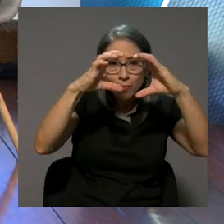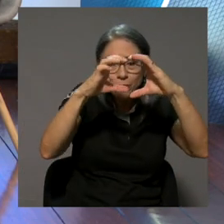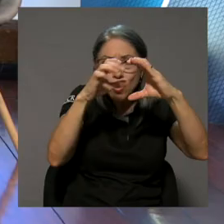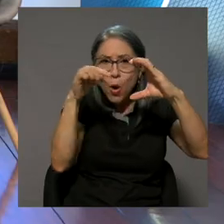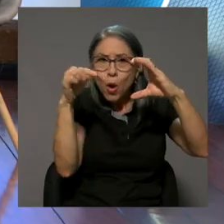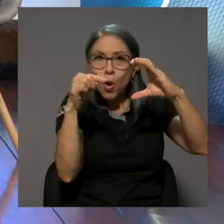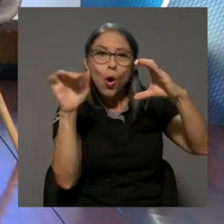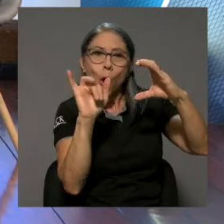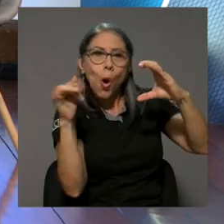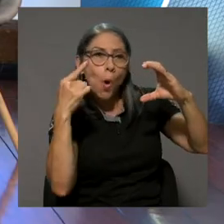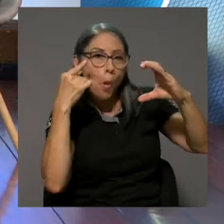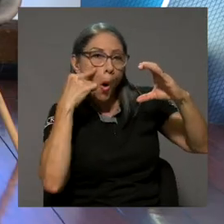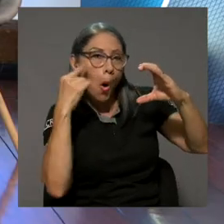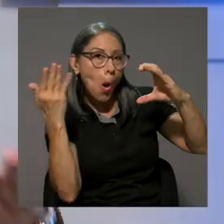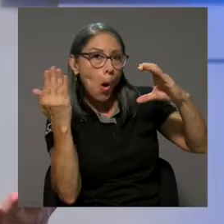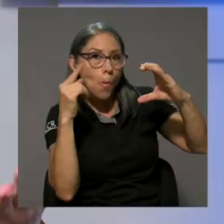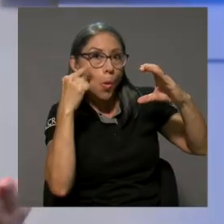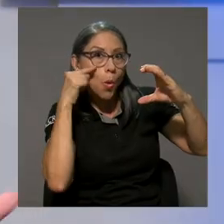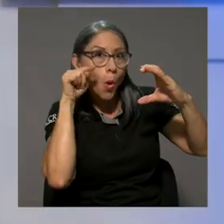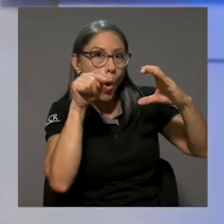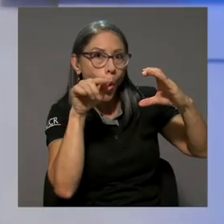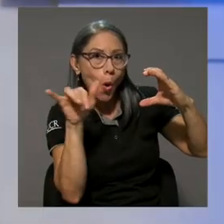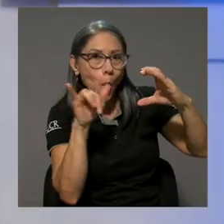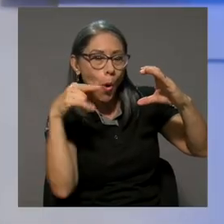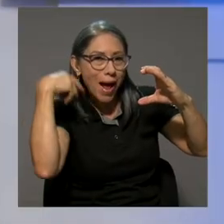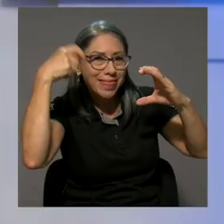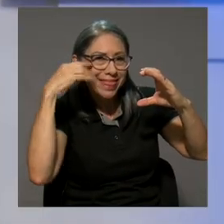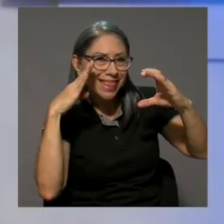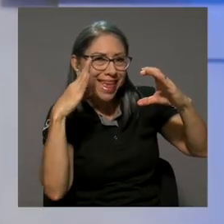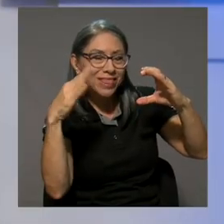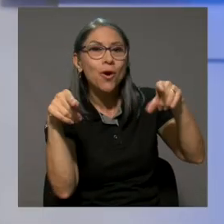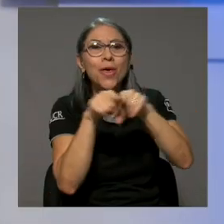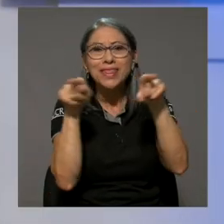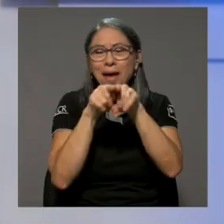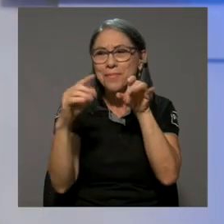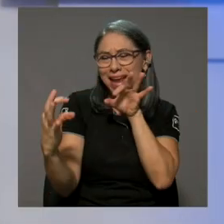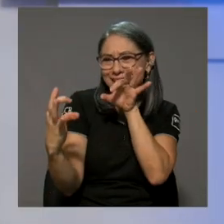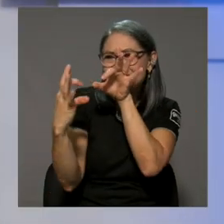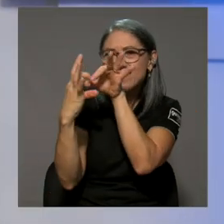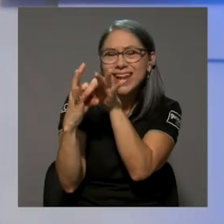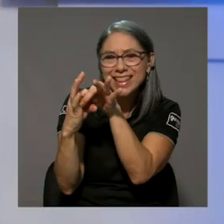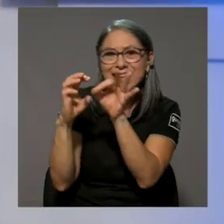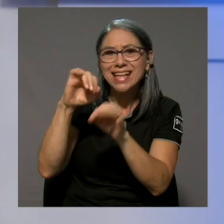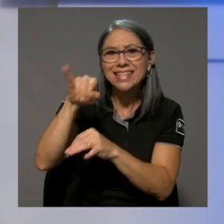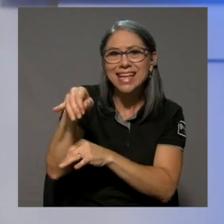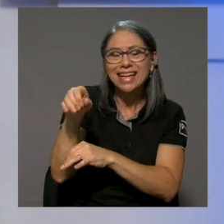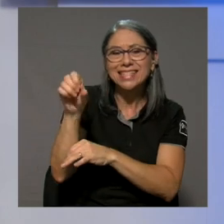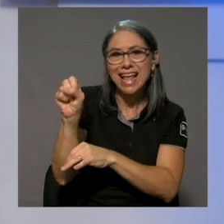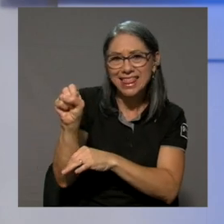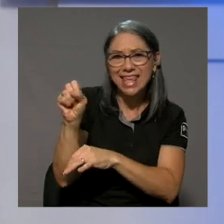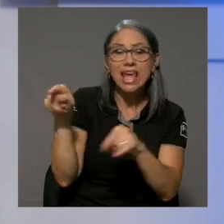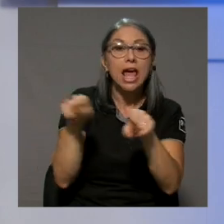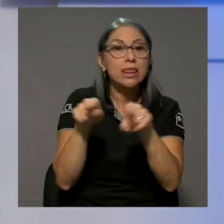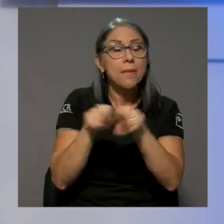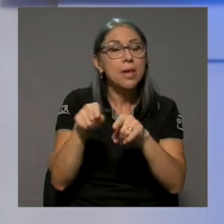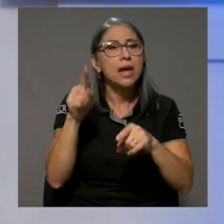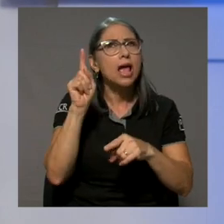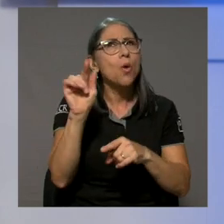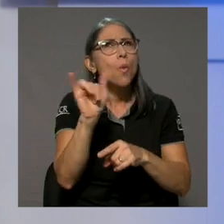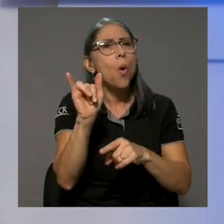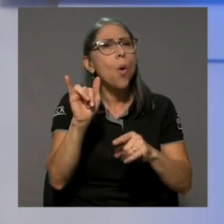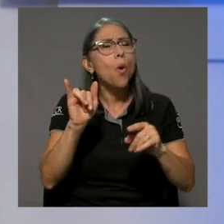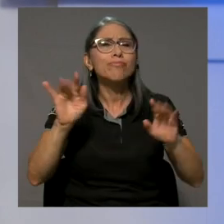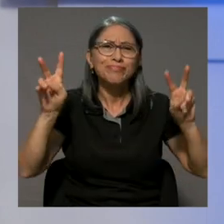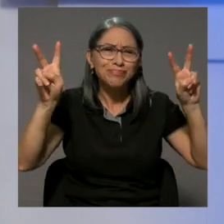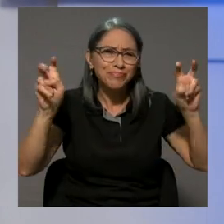Siga Berthoff en El Hombre con una Cámara de Cine. Hay referencias directas a Jacques Tati también, pero sobre todo hay una especie de